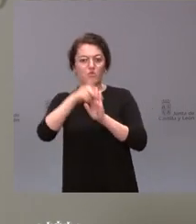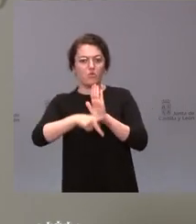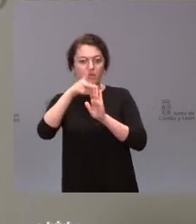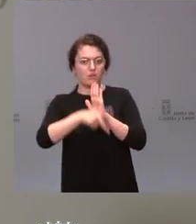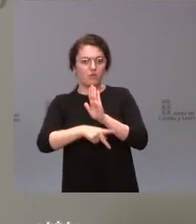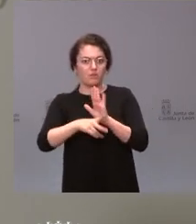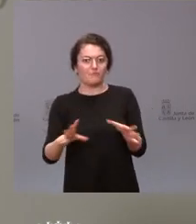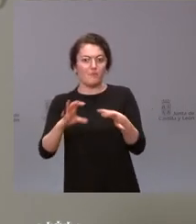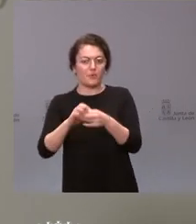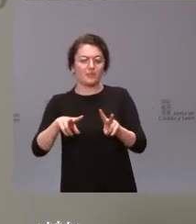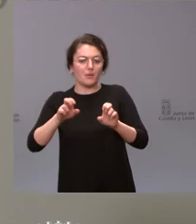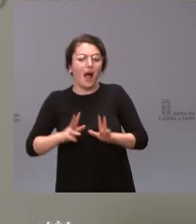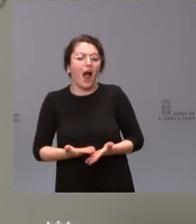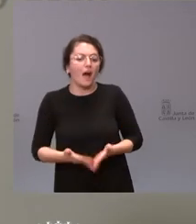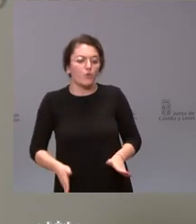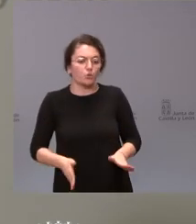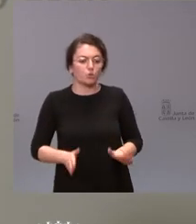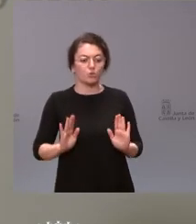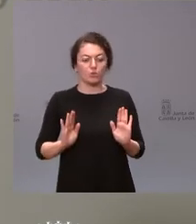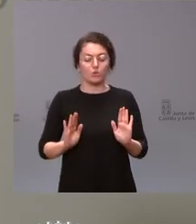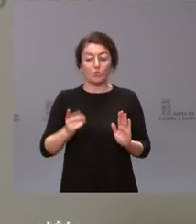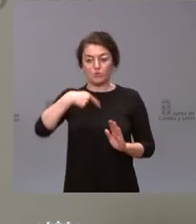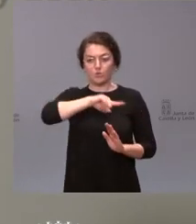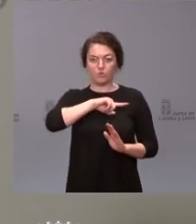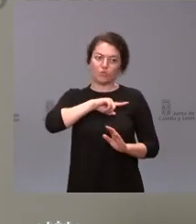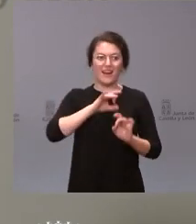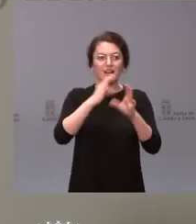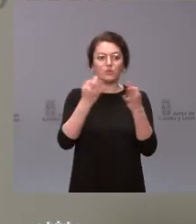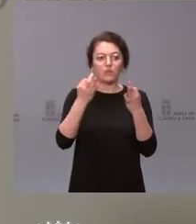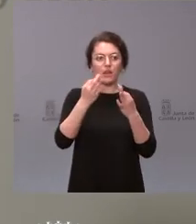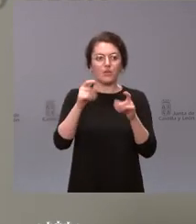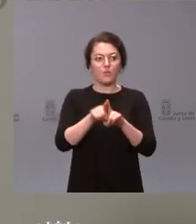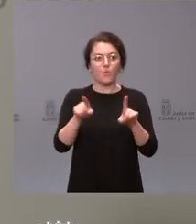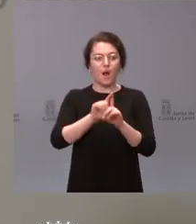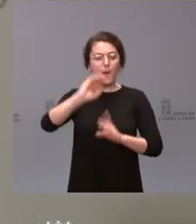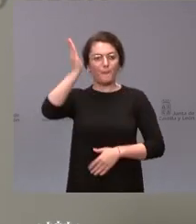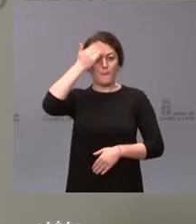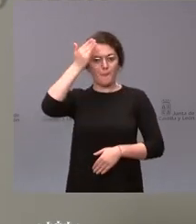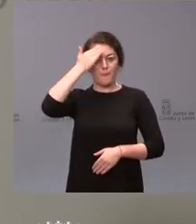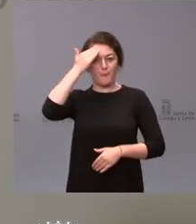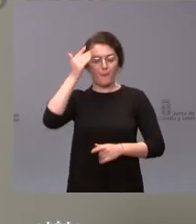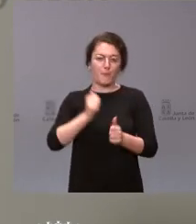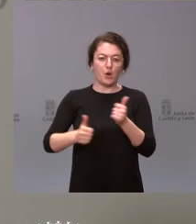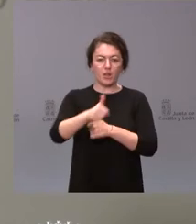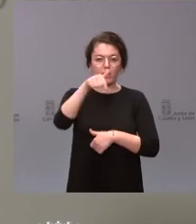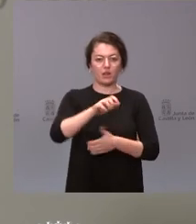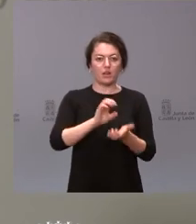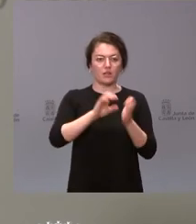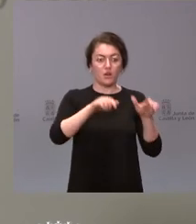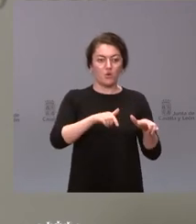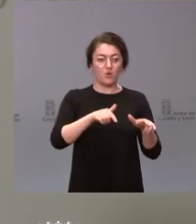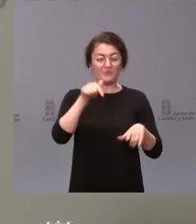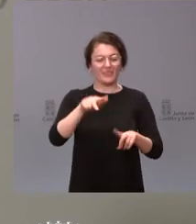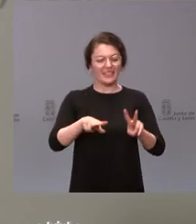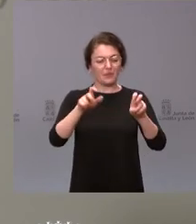lo que sí tenemos claro son cuáles son las prioridades en Castilla y León y este es un asunto muy serio de mucha sensibilidad social y